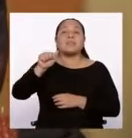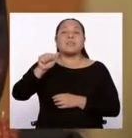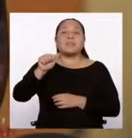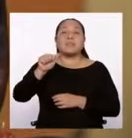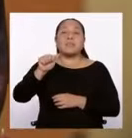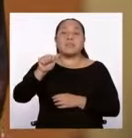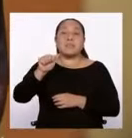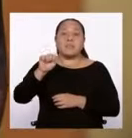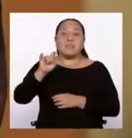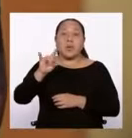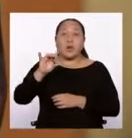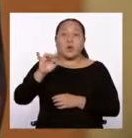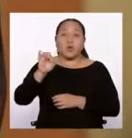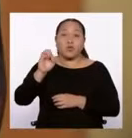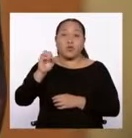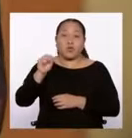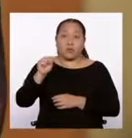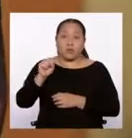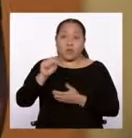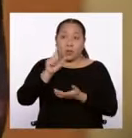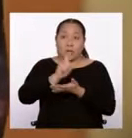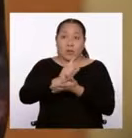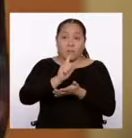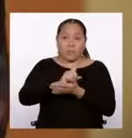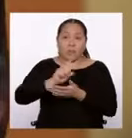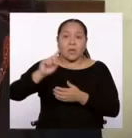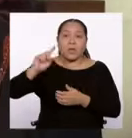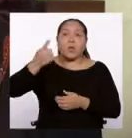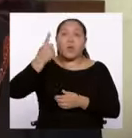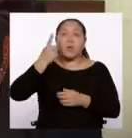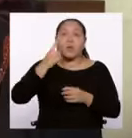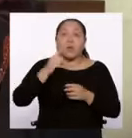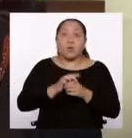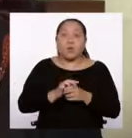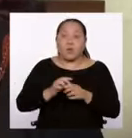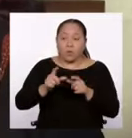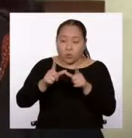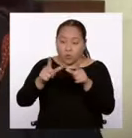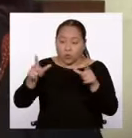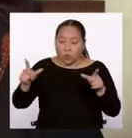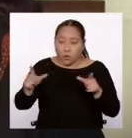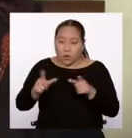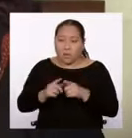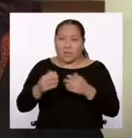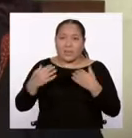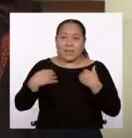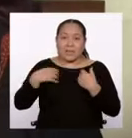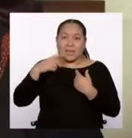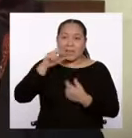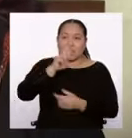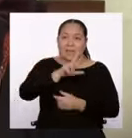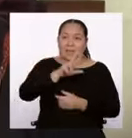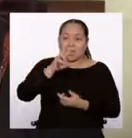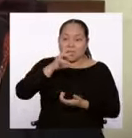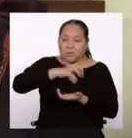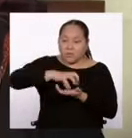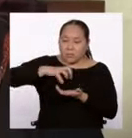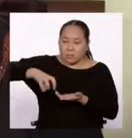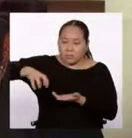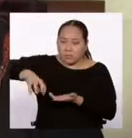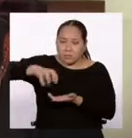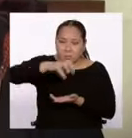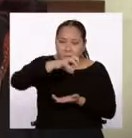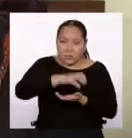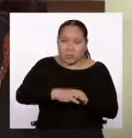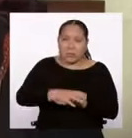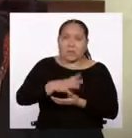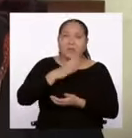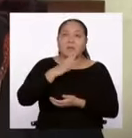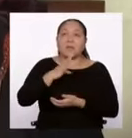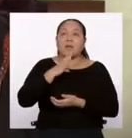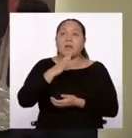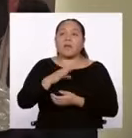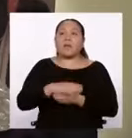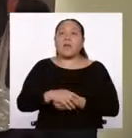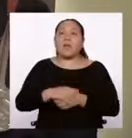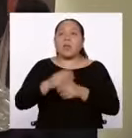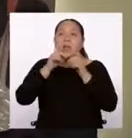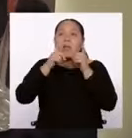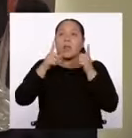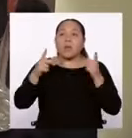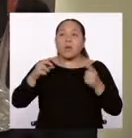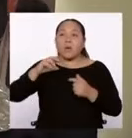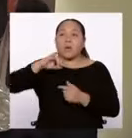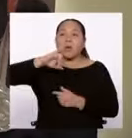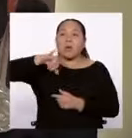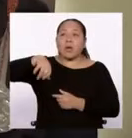el único distrito de toda la provincia de Yauyos que tiene 33 distritos en los que se habla la lengua jajaro.